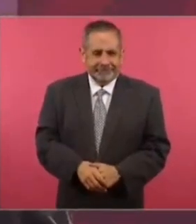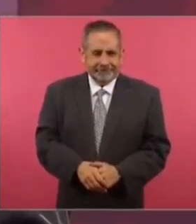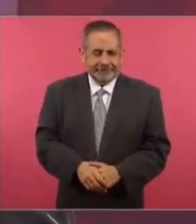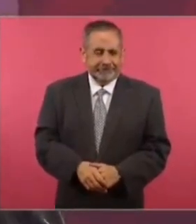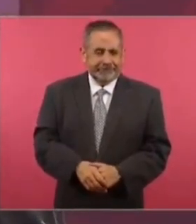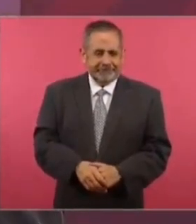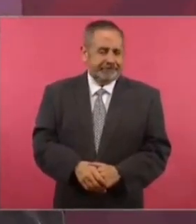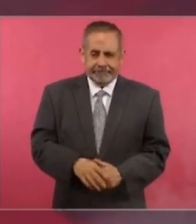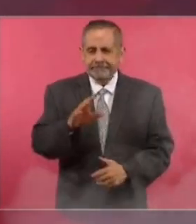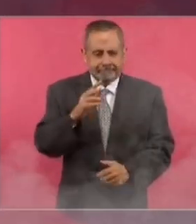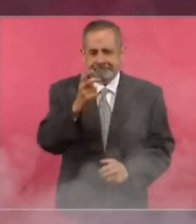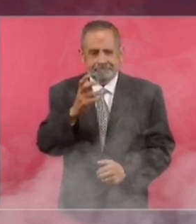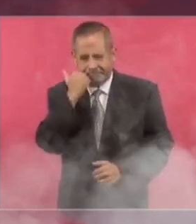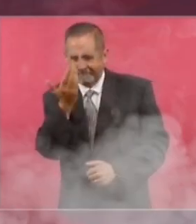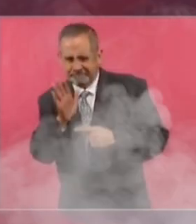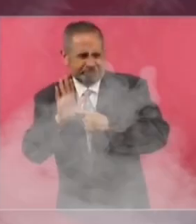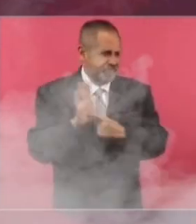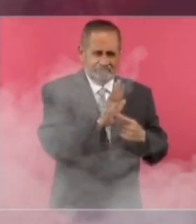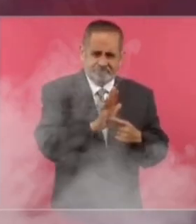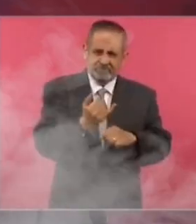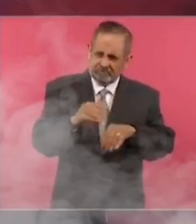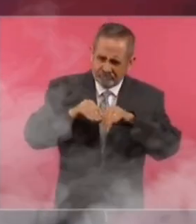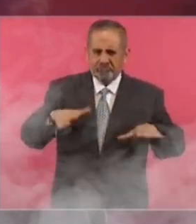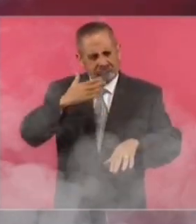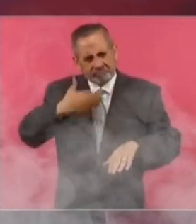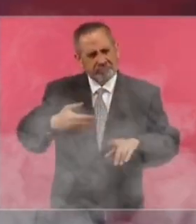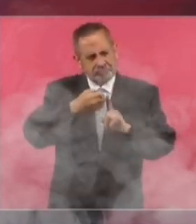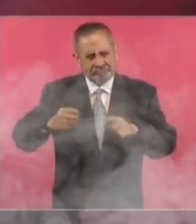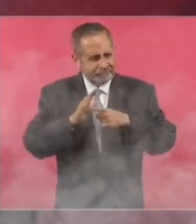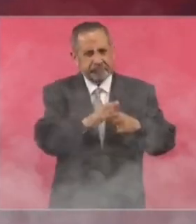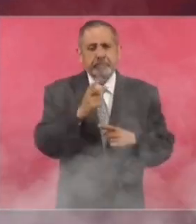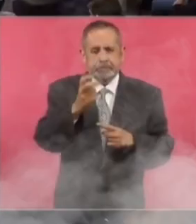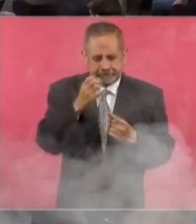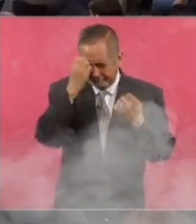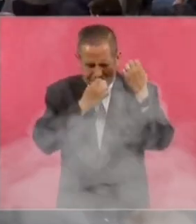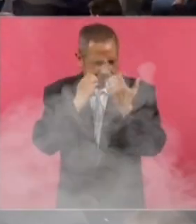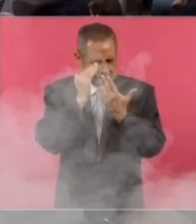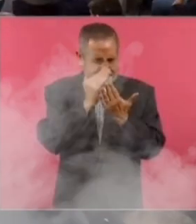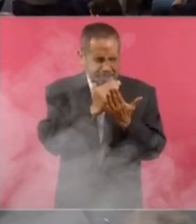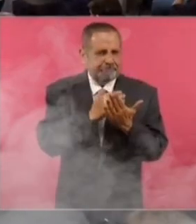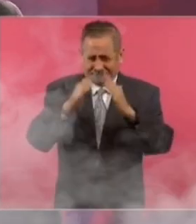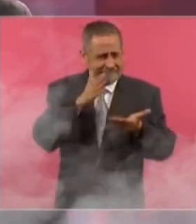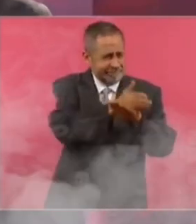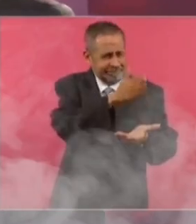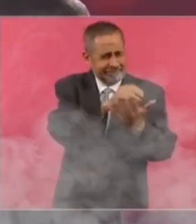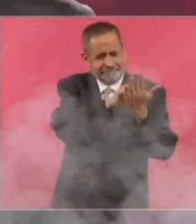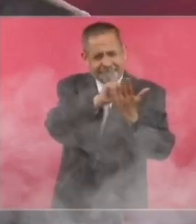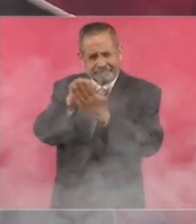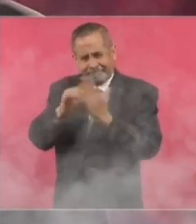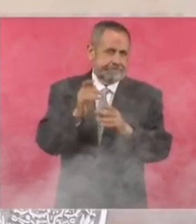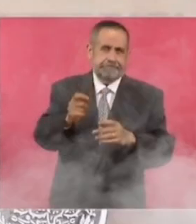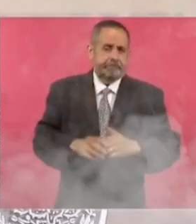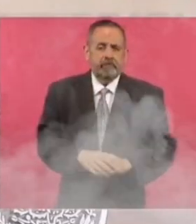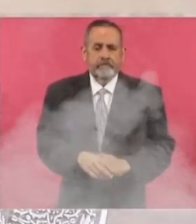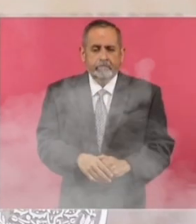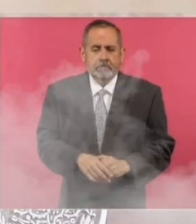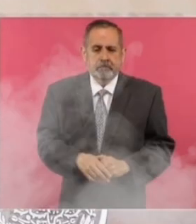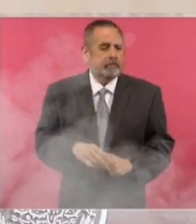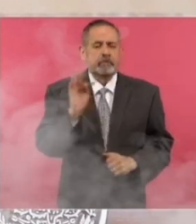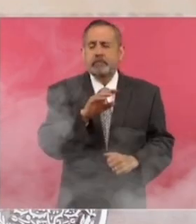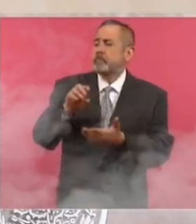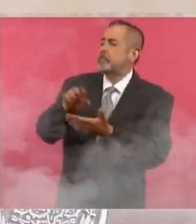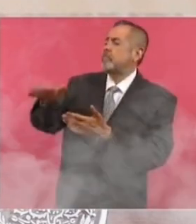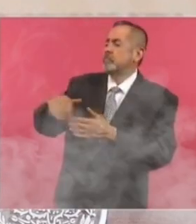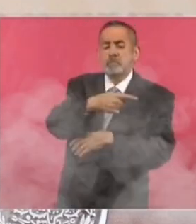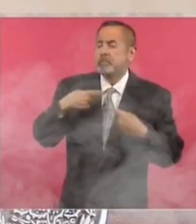como queremos informar bien y revisar censos, ¿por qué? ¿Qué pasaba? Se registraba